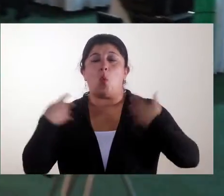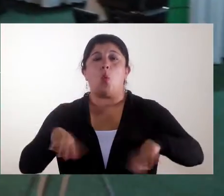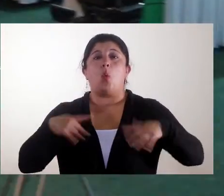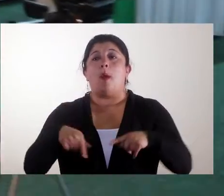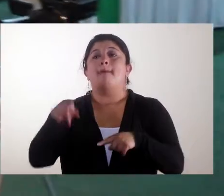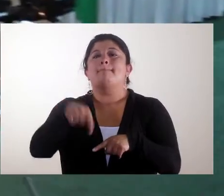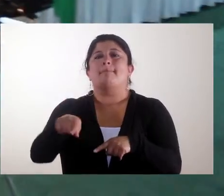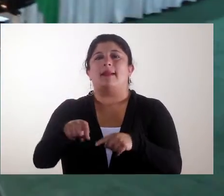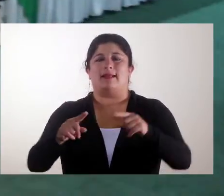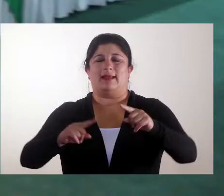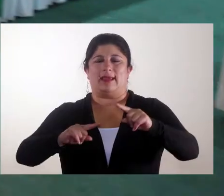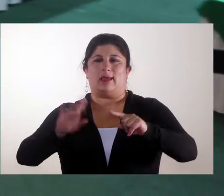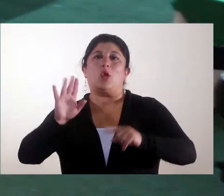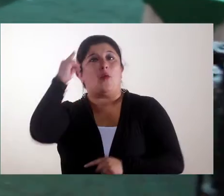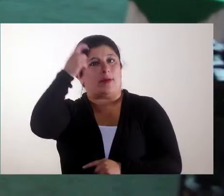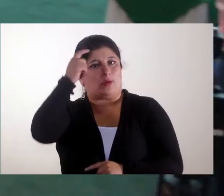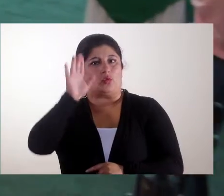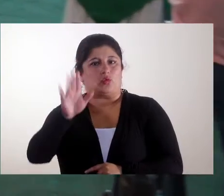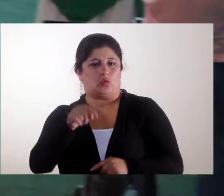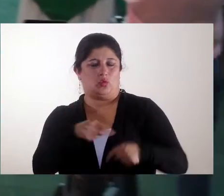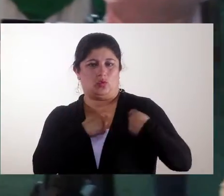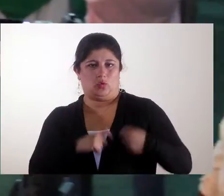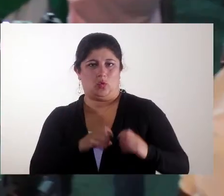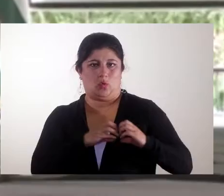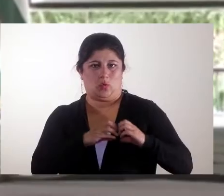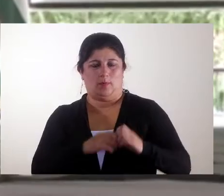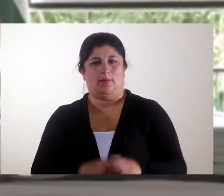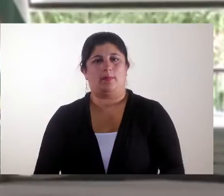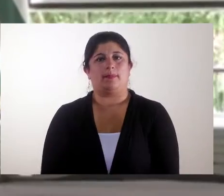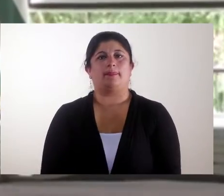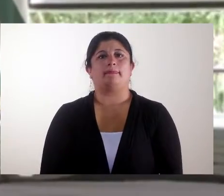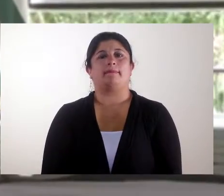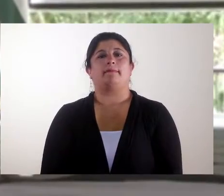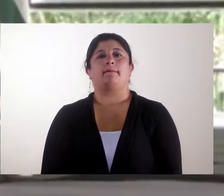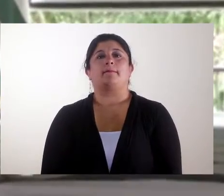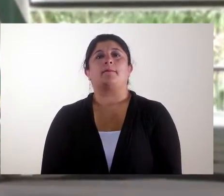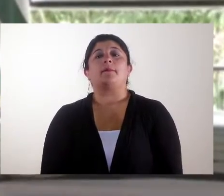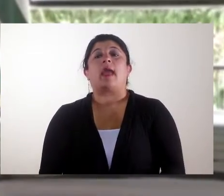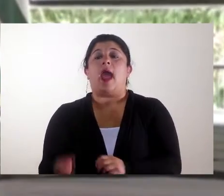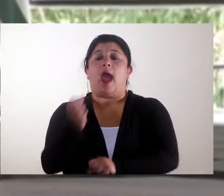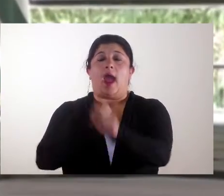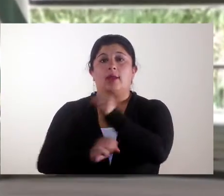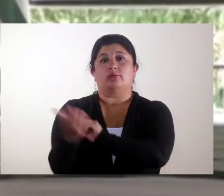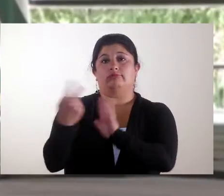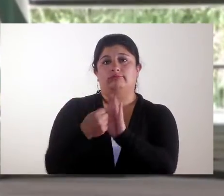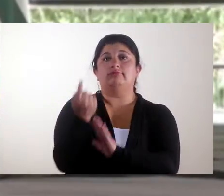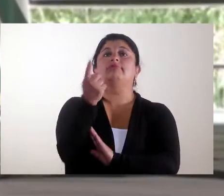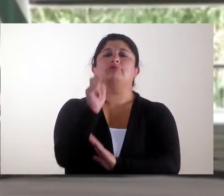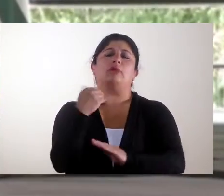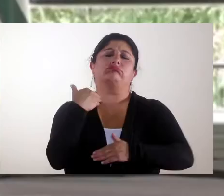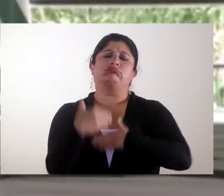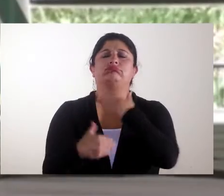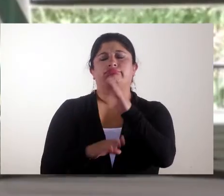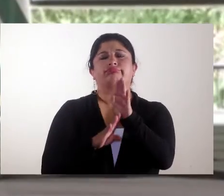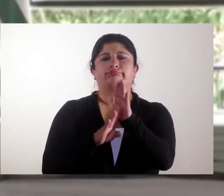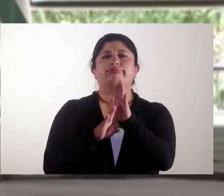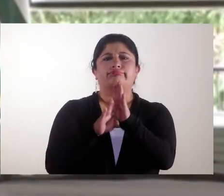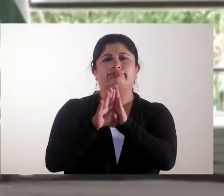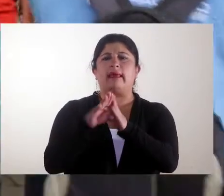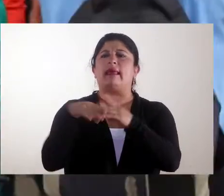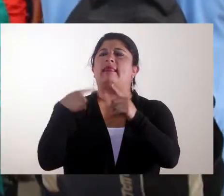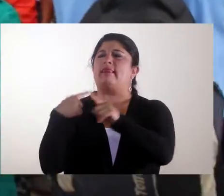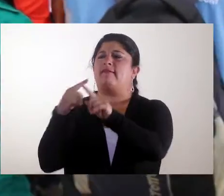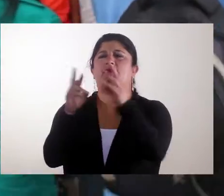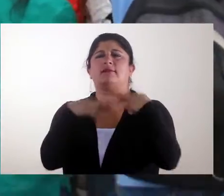dinamización del desarrollo más significativos para la administración del gobernador Camilo Romero. Durante el 2016 se ha venido